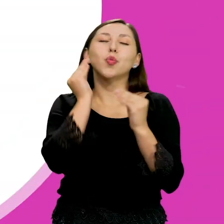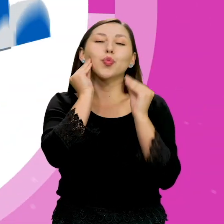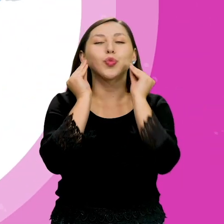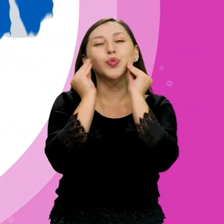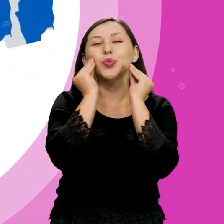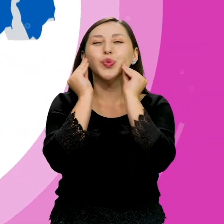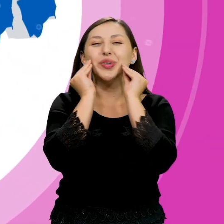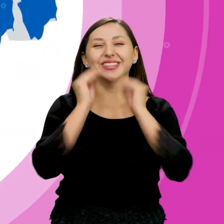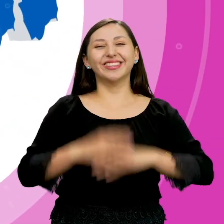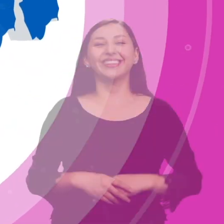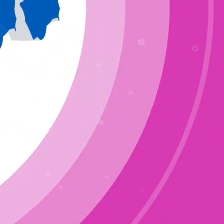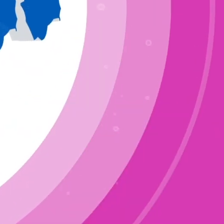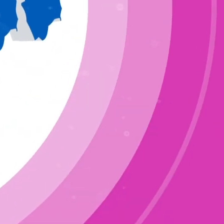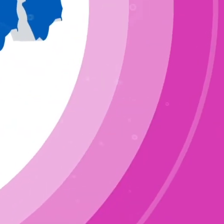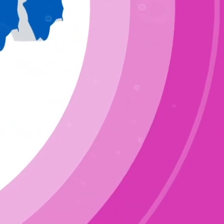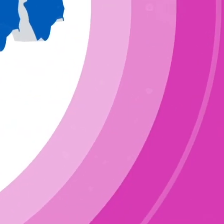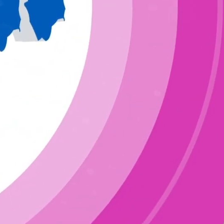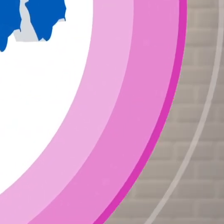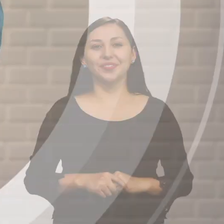Ya, ya, basta, basta